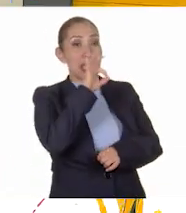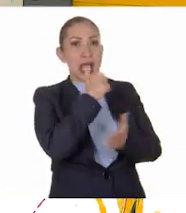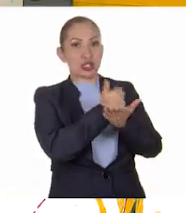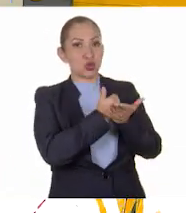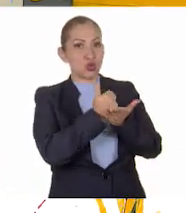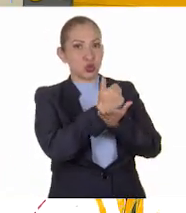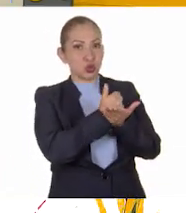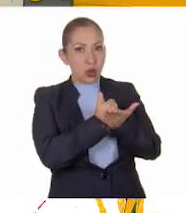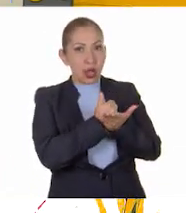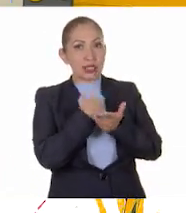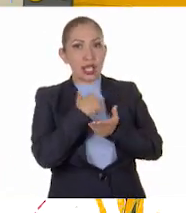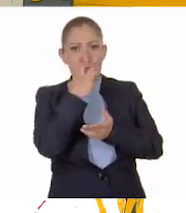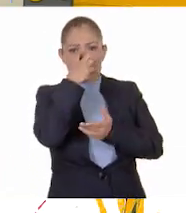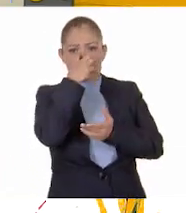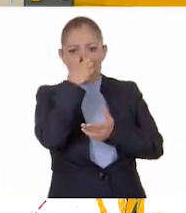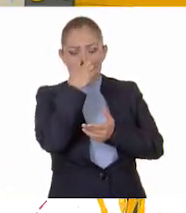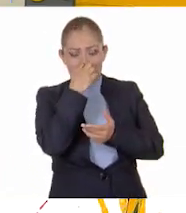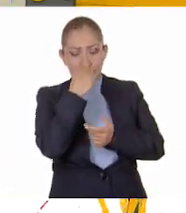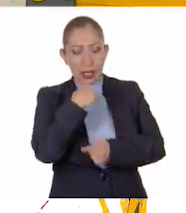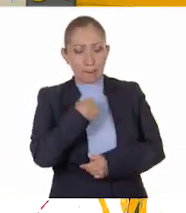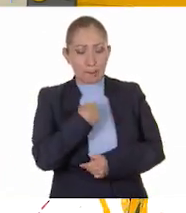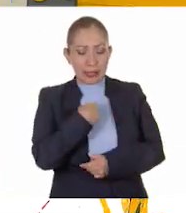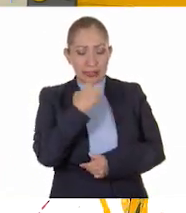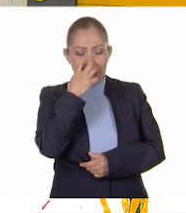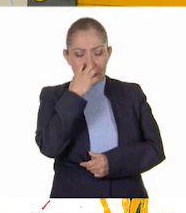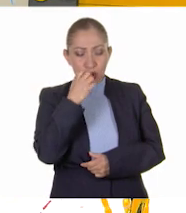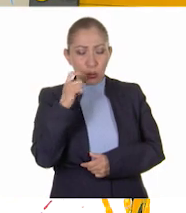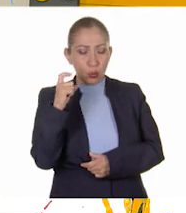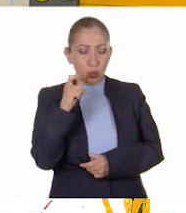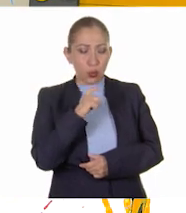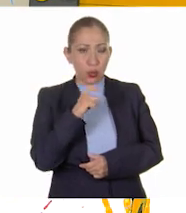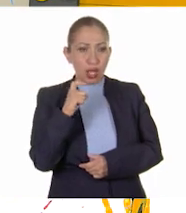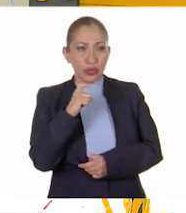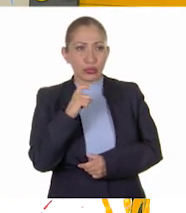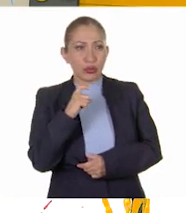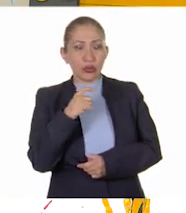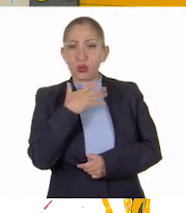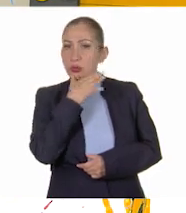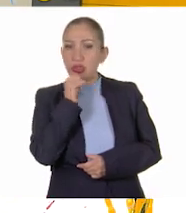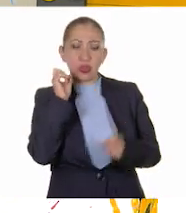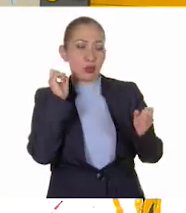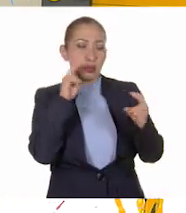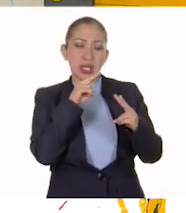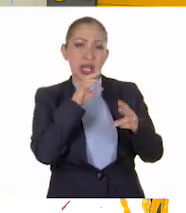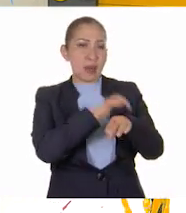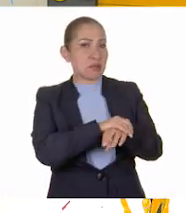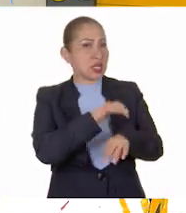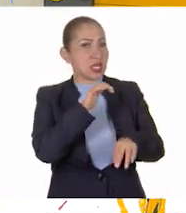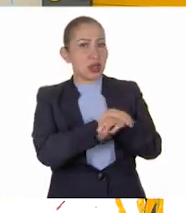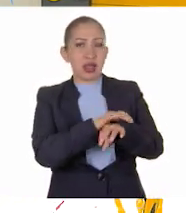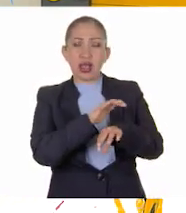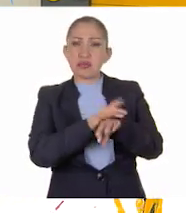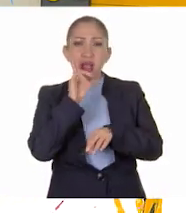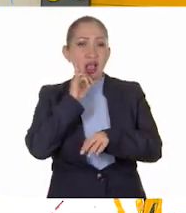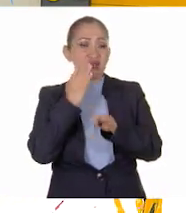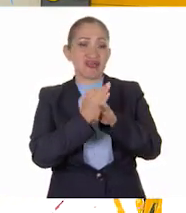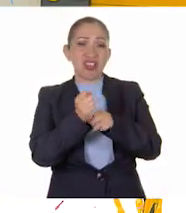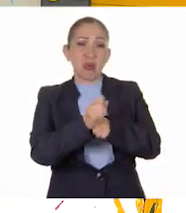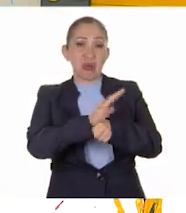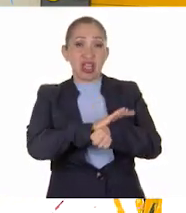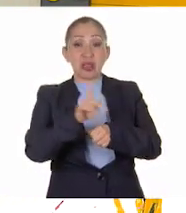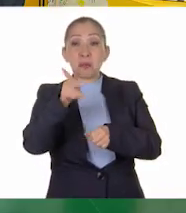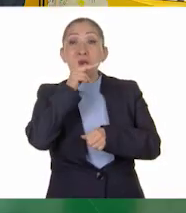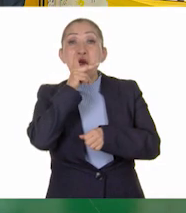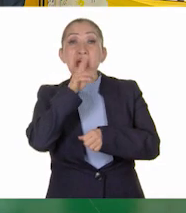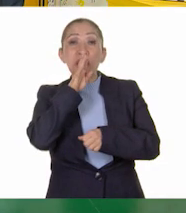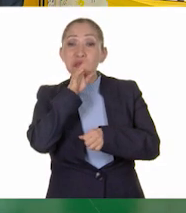azul. Es el de la tristeza y a mí me pone triste no poder ver a mis amigos y a mis amigas por esta pandemia. Inclusive a